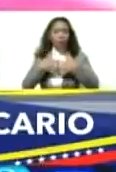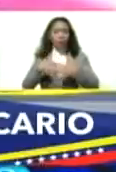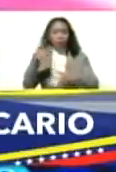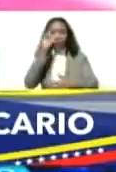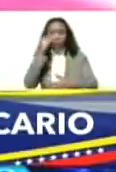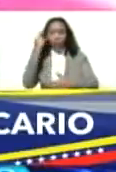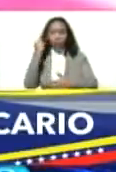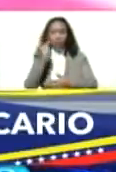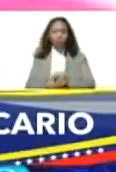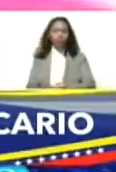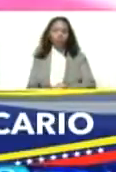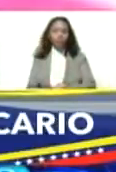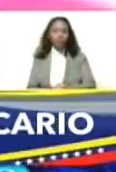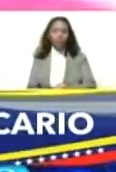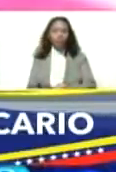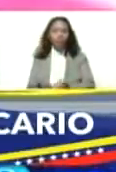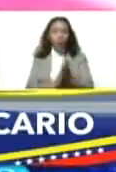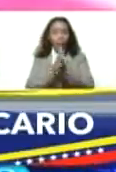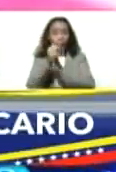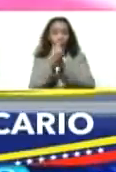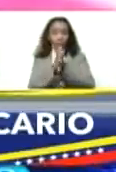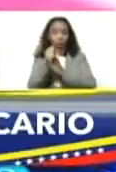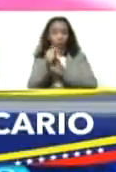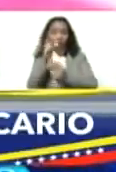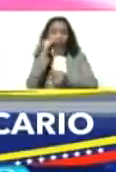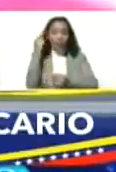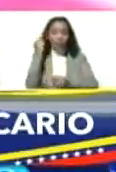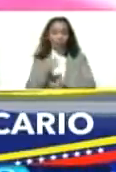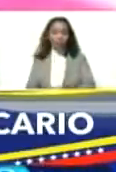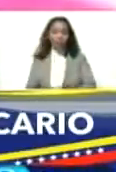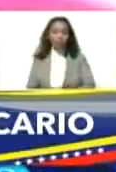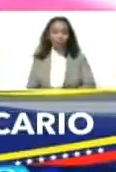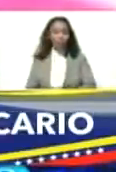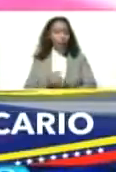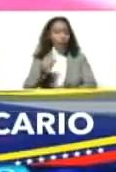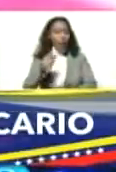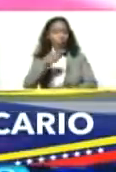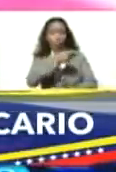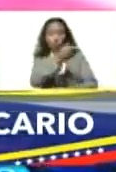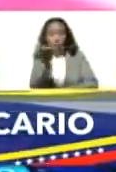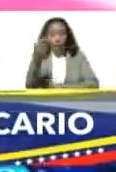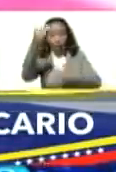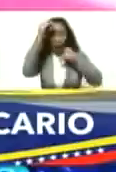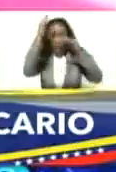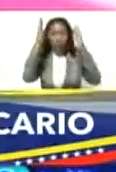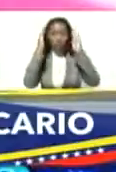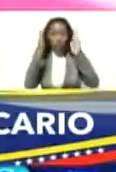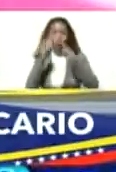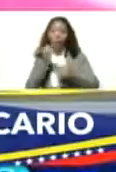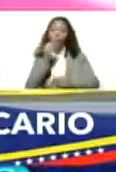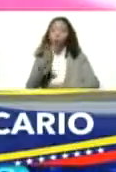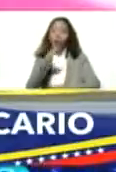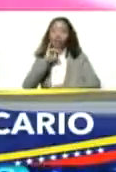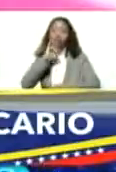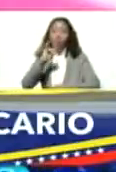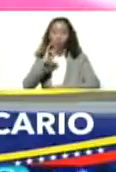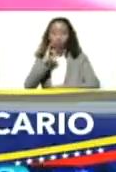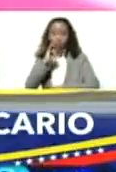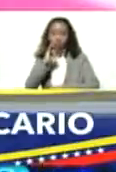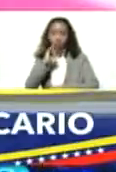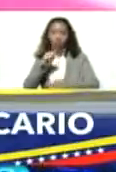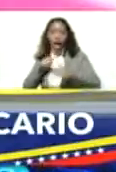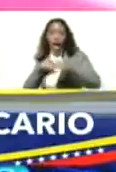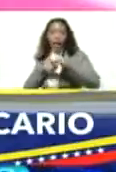empresarias, emprendedores y emprendedoras. Oído al tambor, buenas noticias de